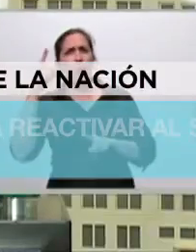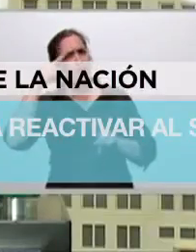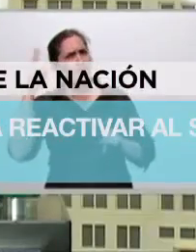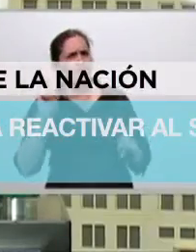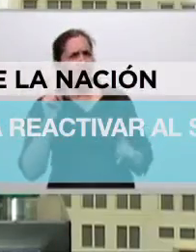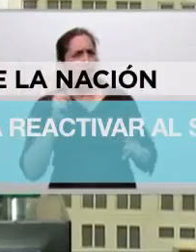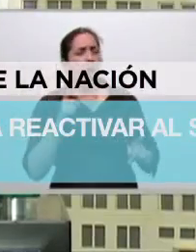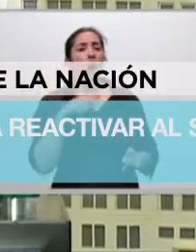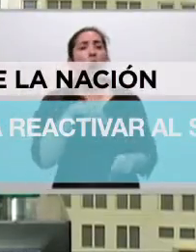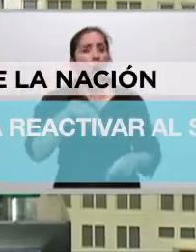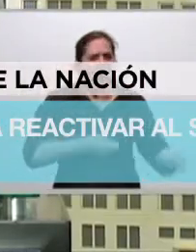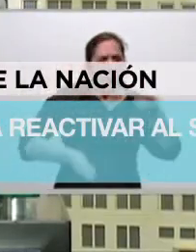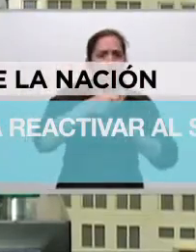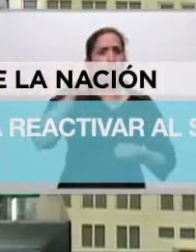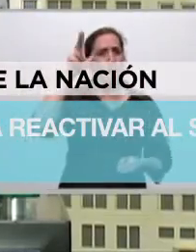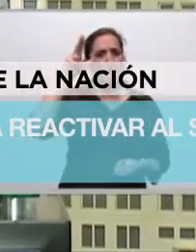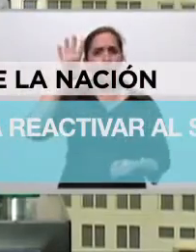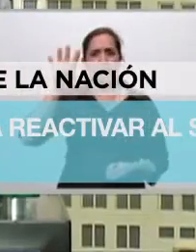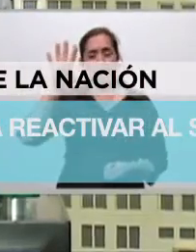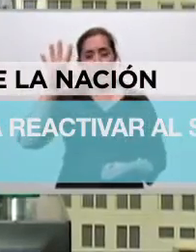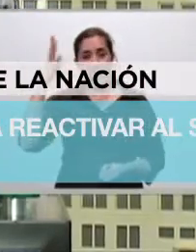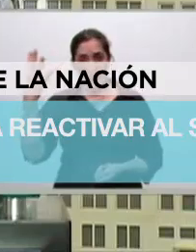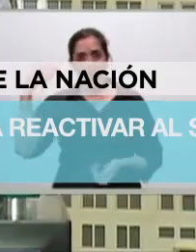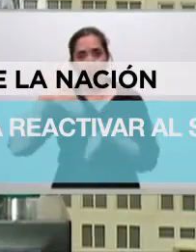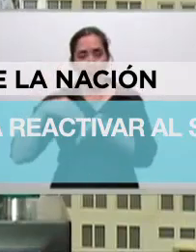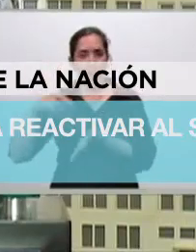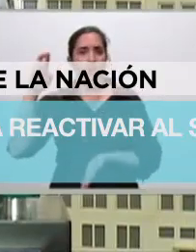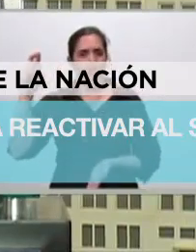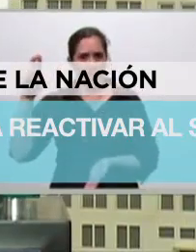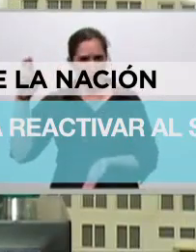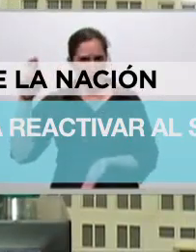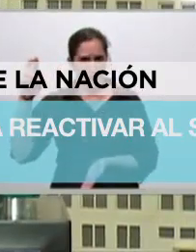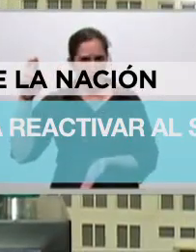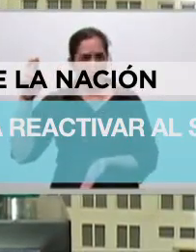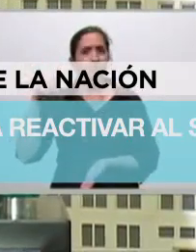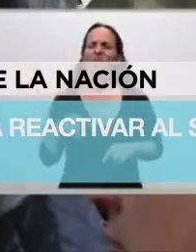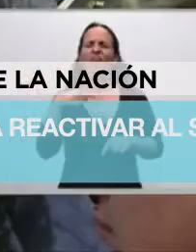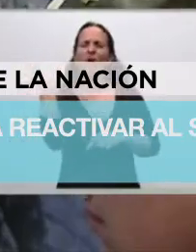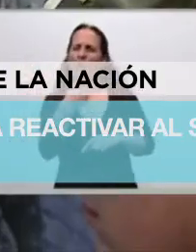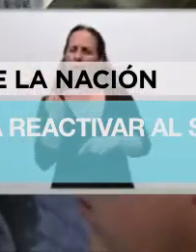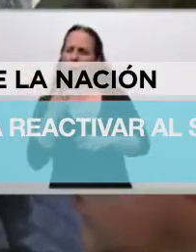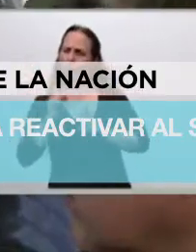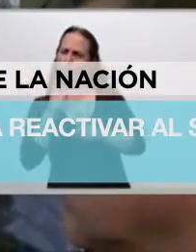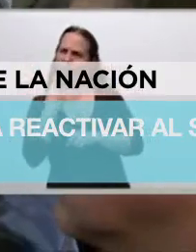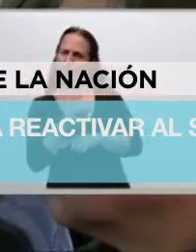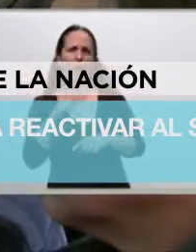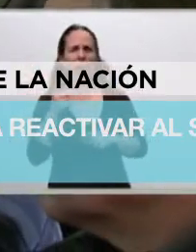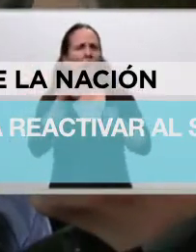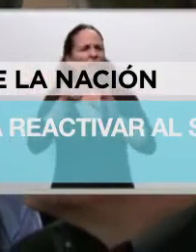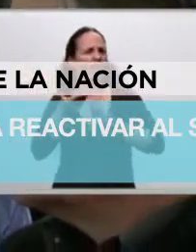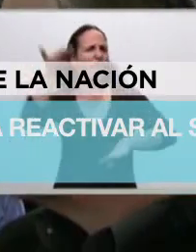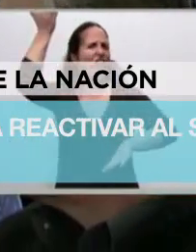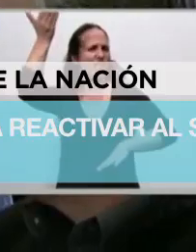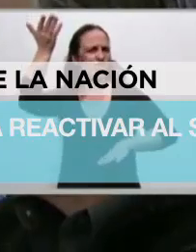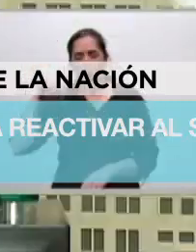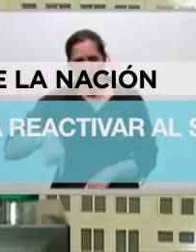854 millones de dólares a través de 31 establecimientos bancarios. Hoy